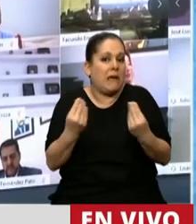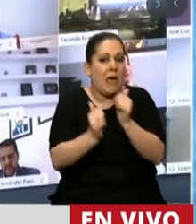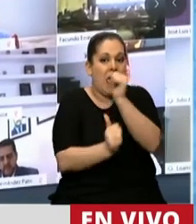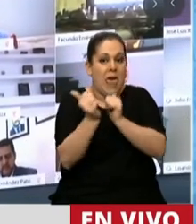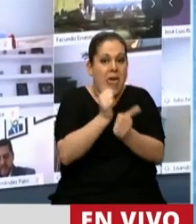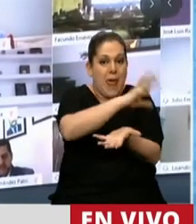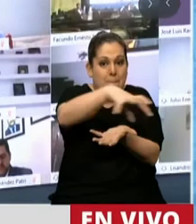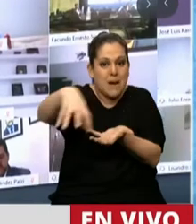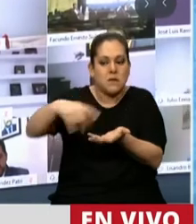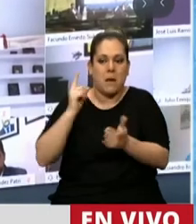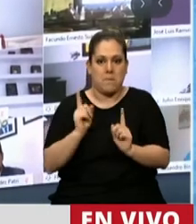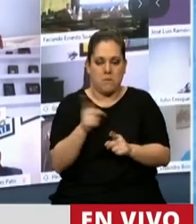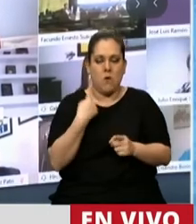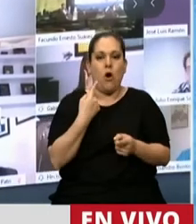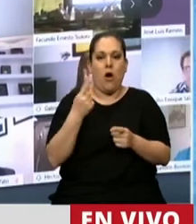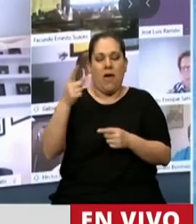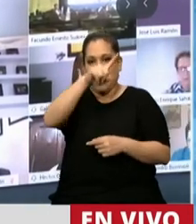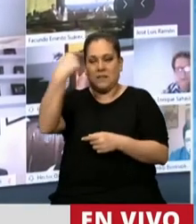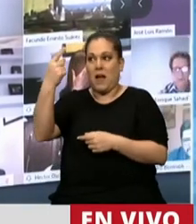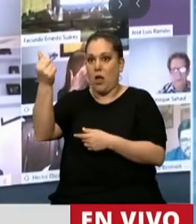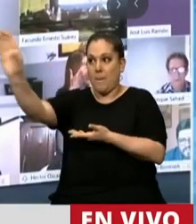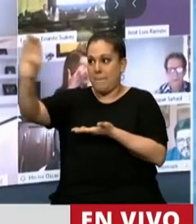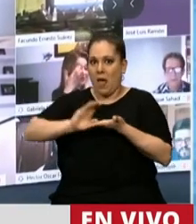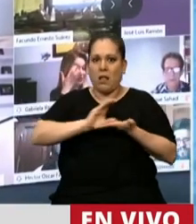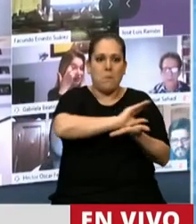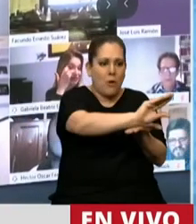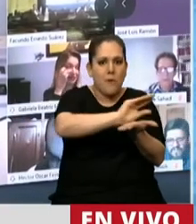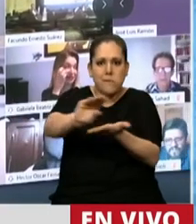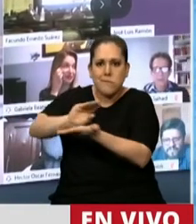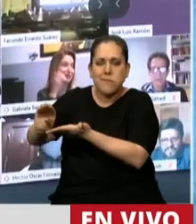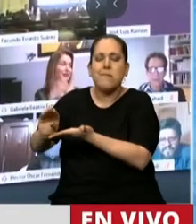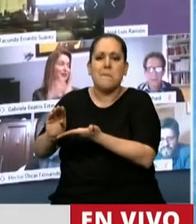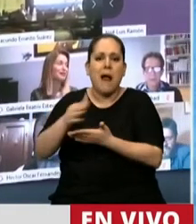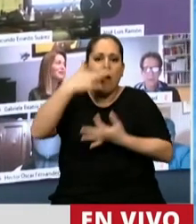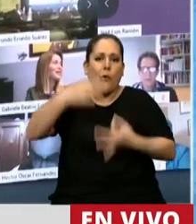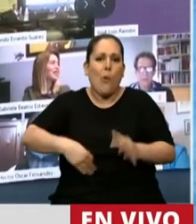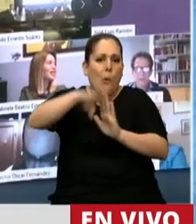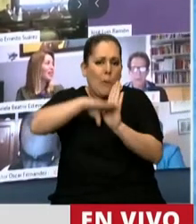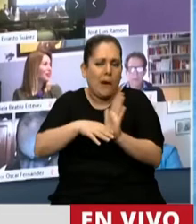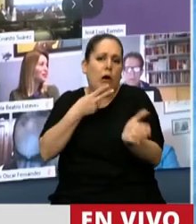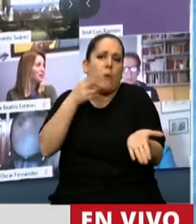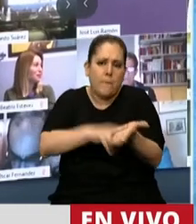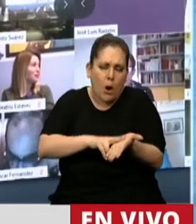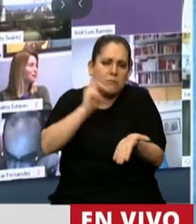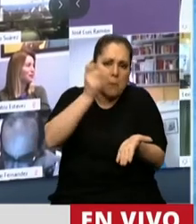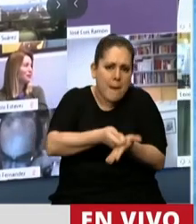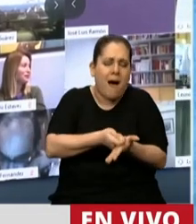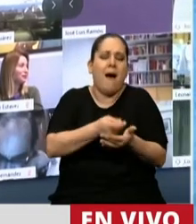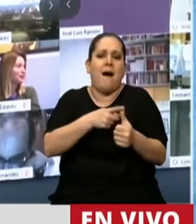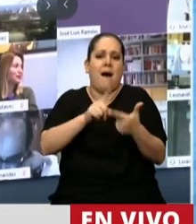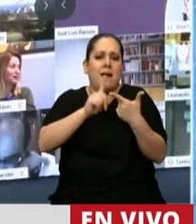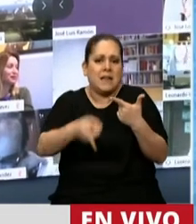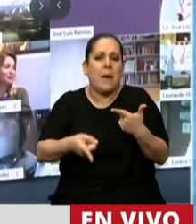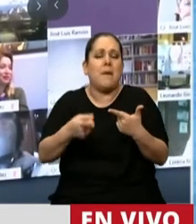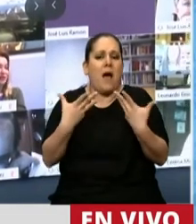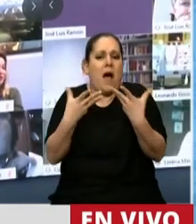estamos invirtiendo los fondos del Estado es que cumplan con lo mínimo indispensable, sus contribuciones fiscales, y que nos ayuden a